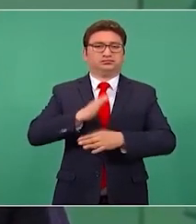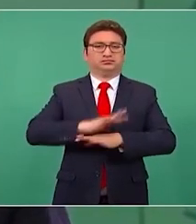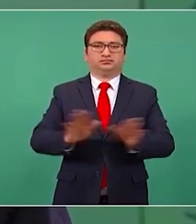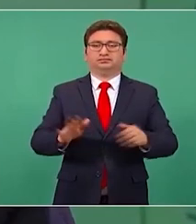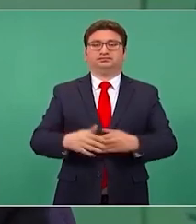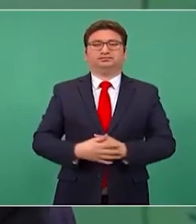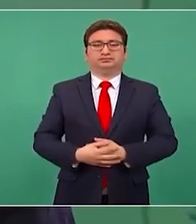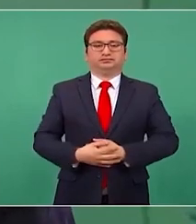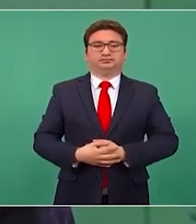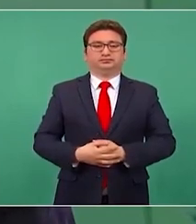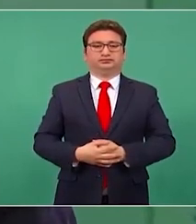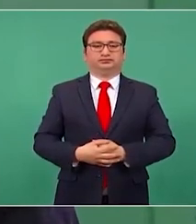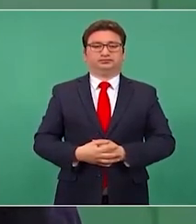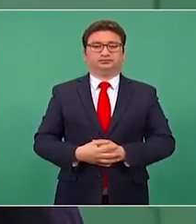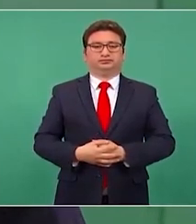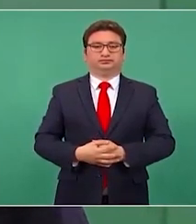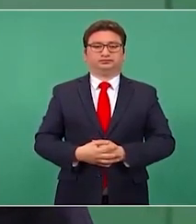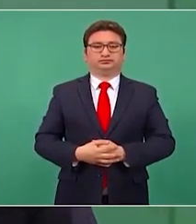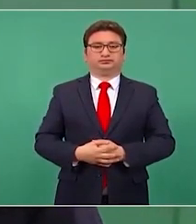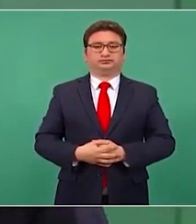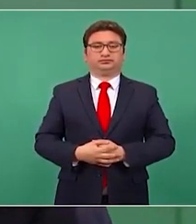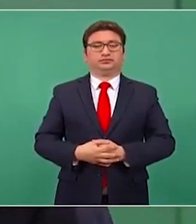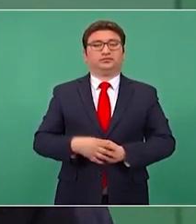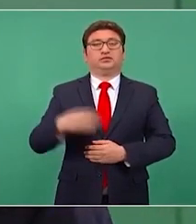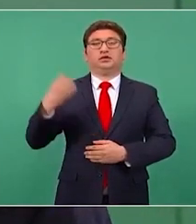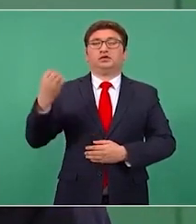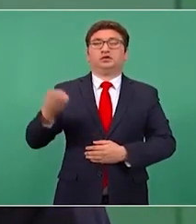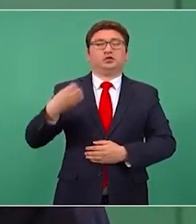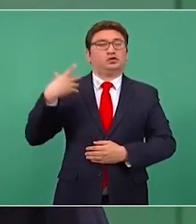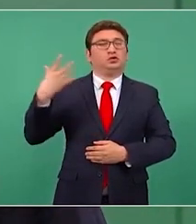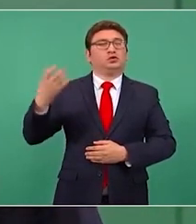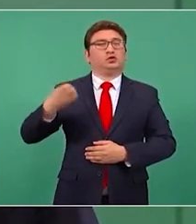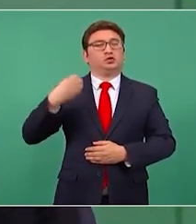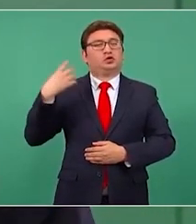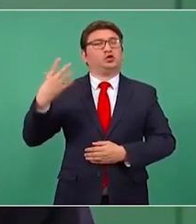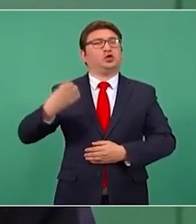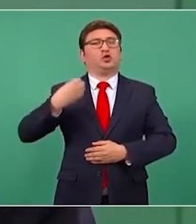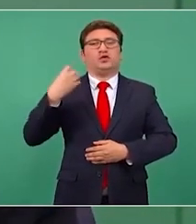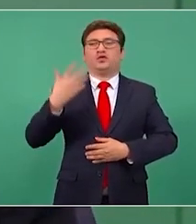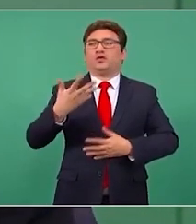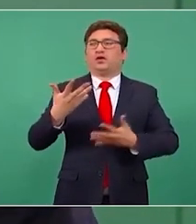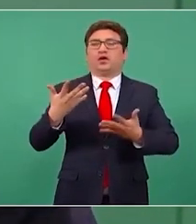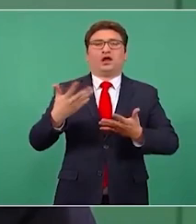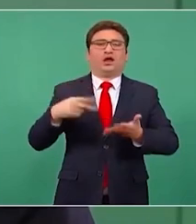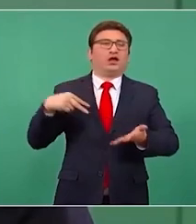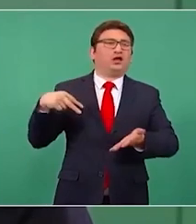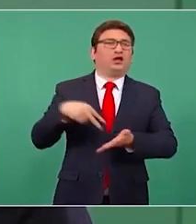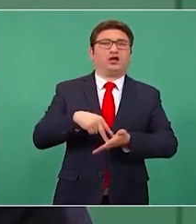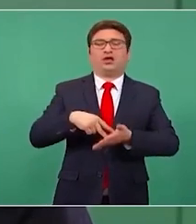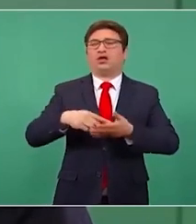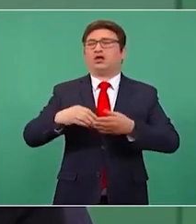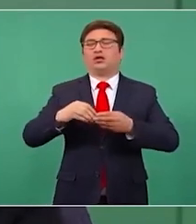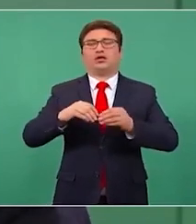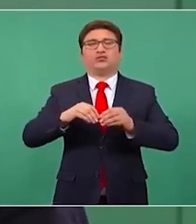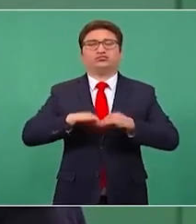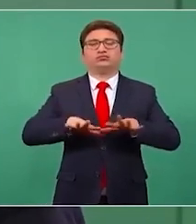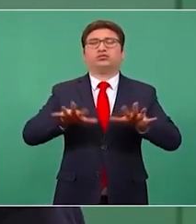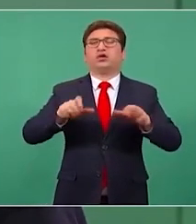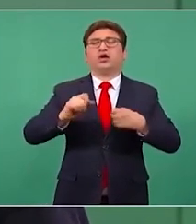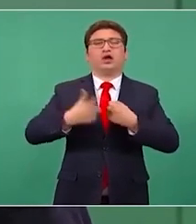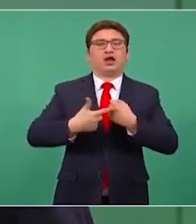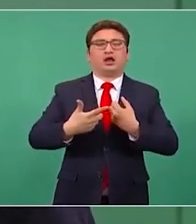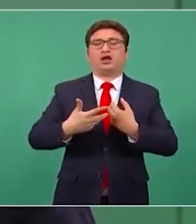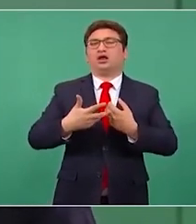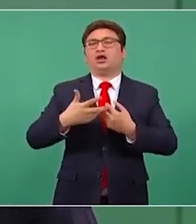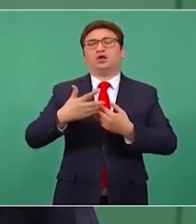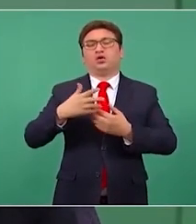ni en conferencias, ni en ningún acto público, ni en ningún